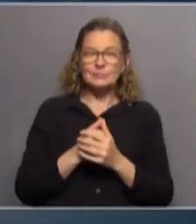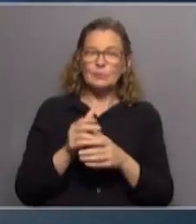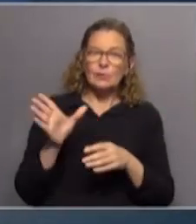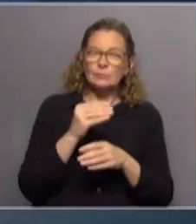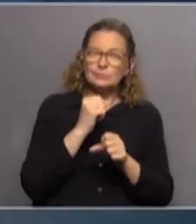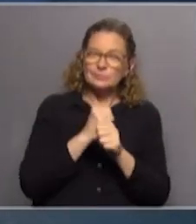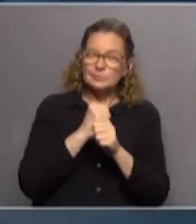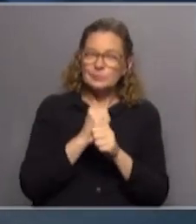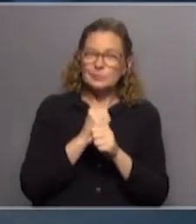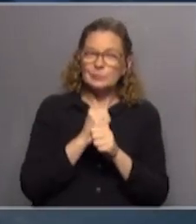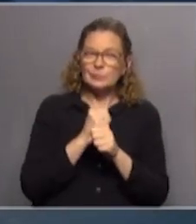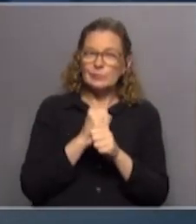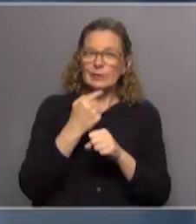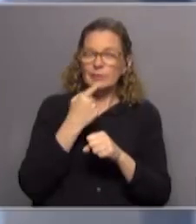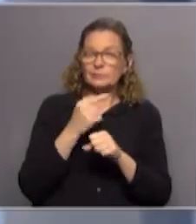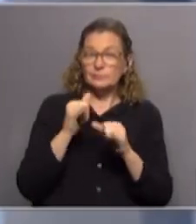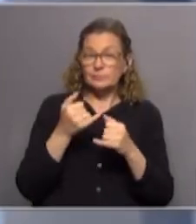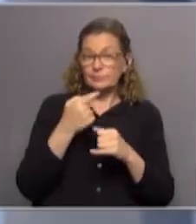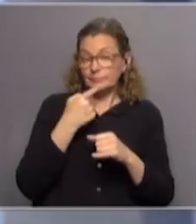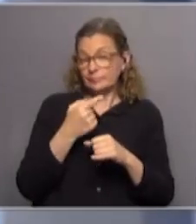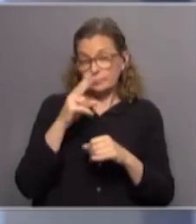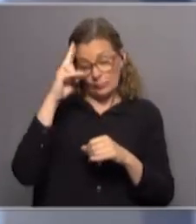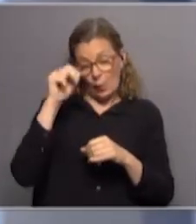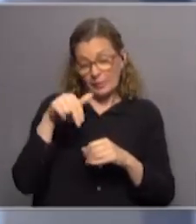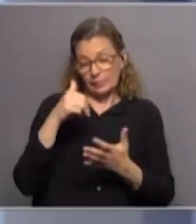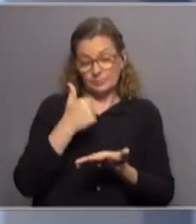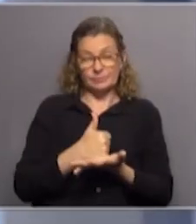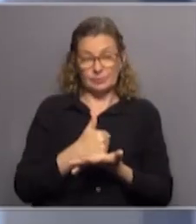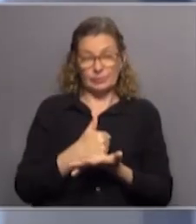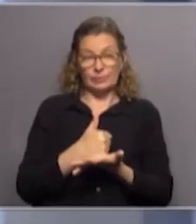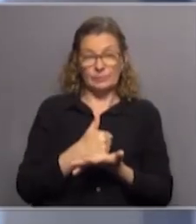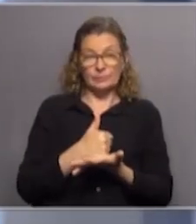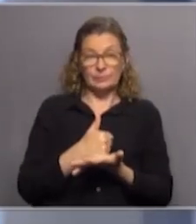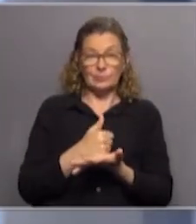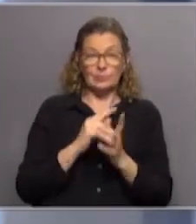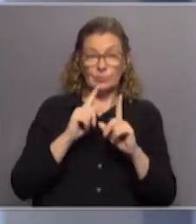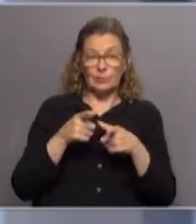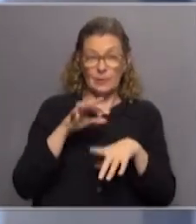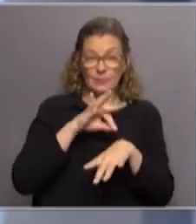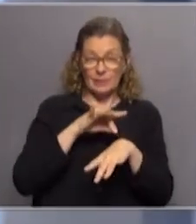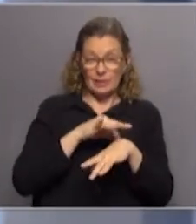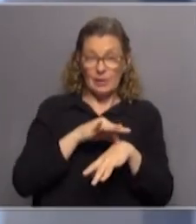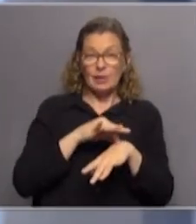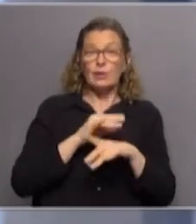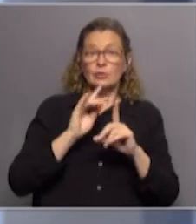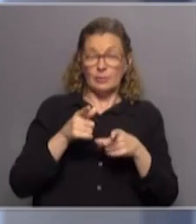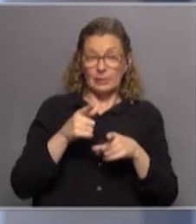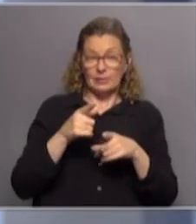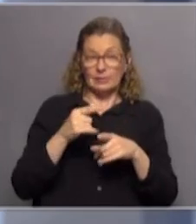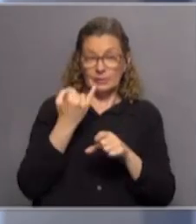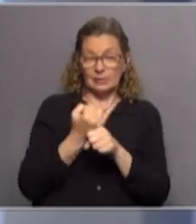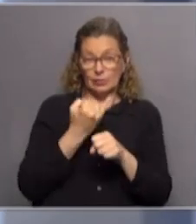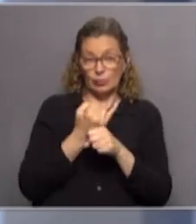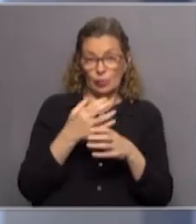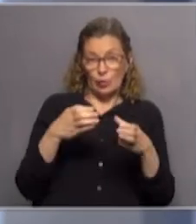trabajadores, digamos, ya dieron su posición, también médicos y médicas de la institución que están